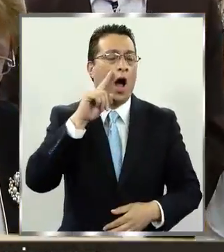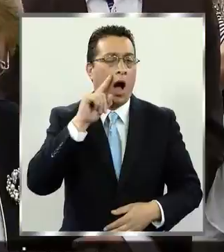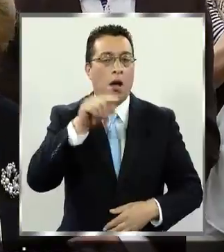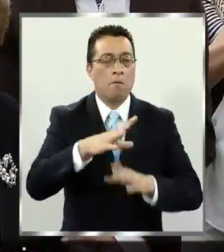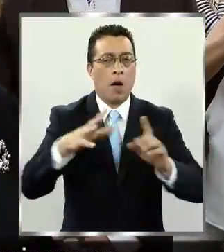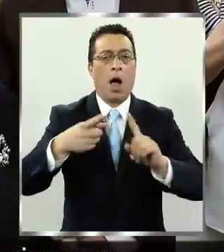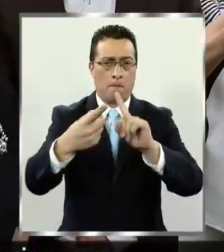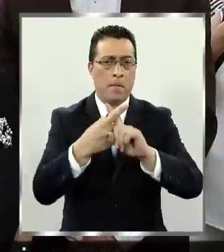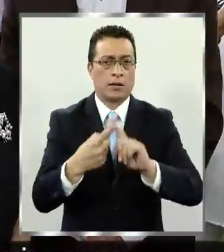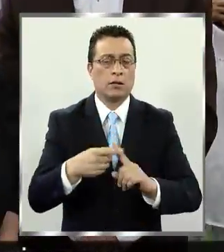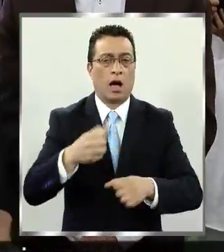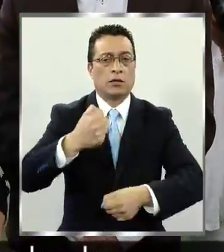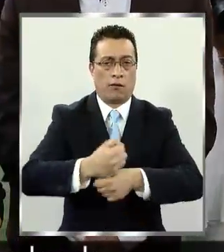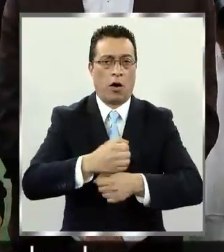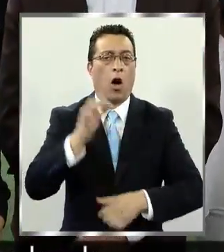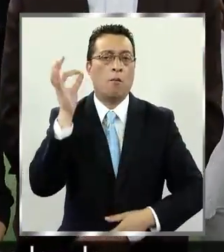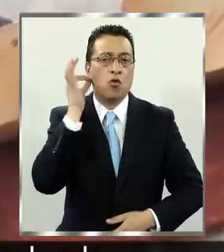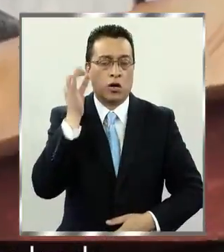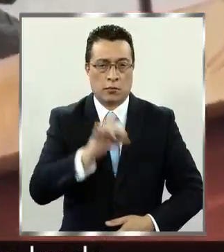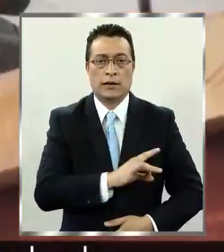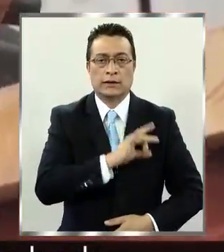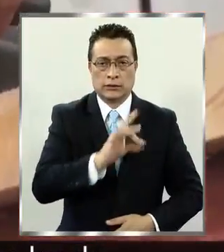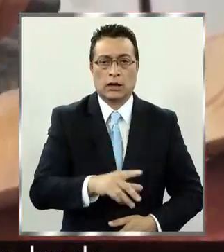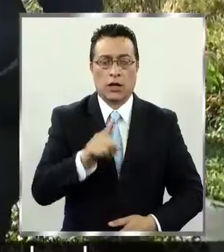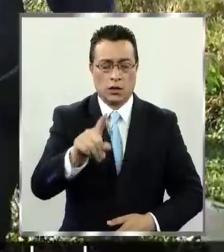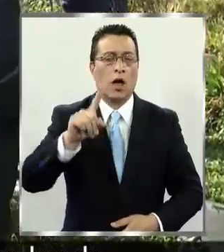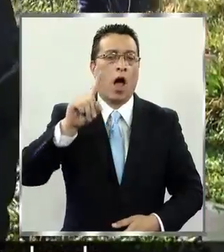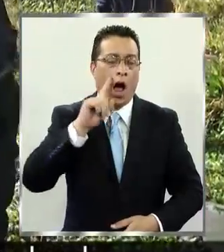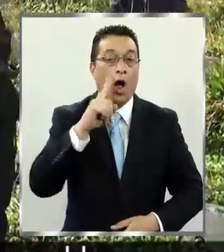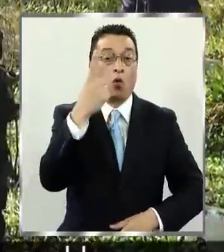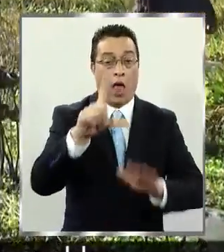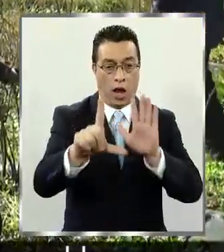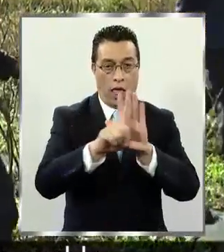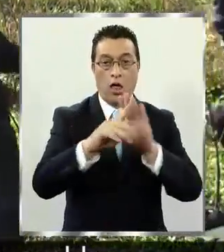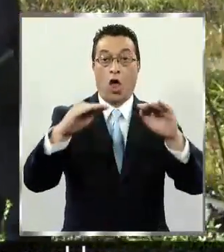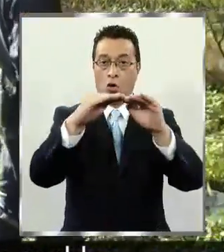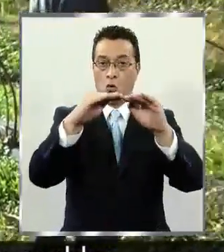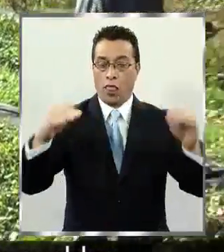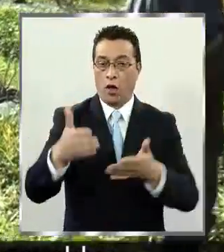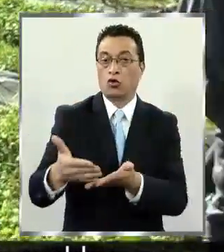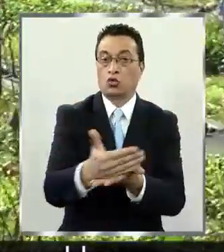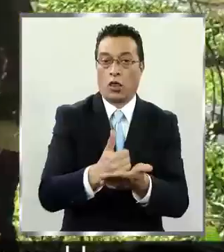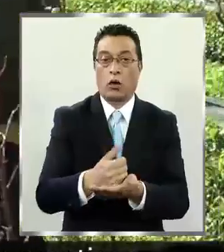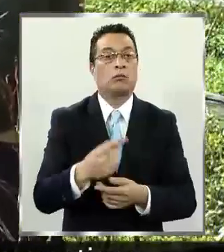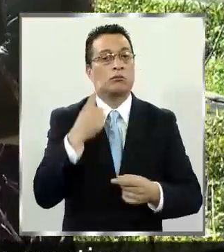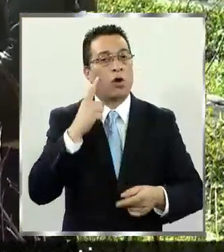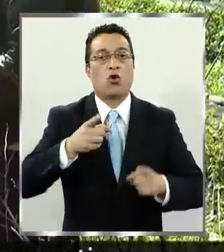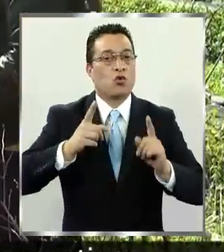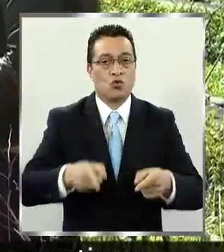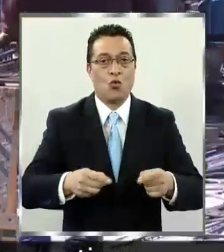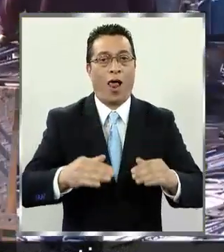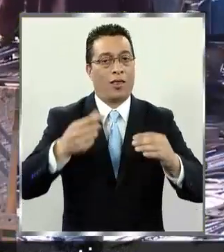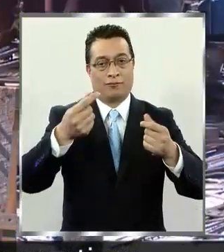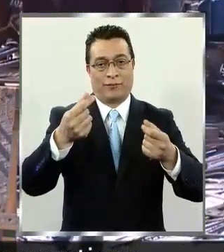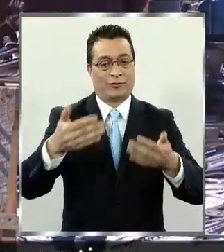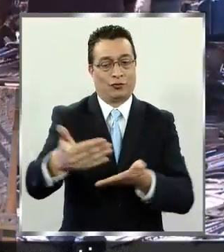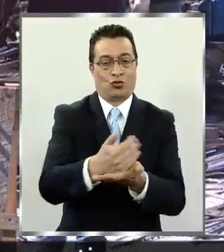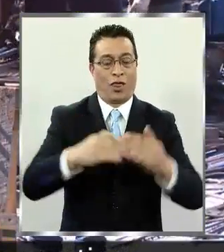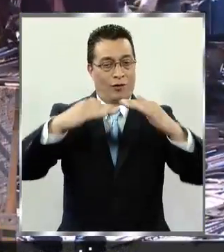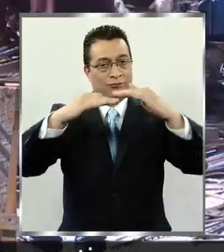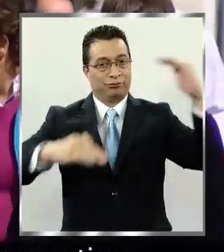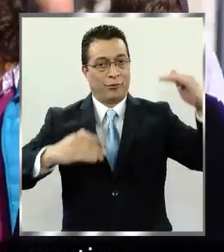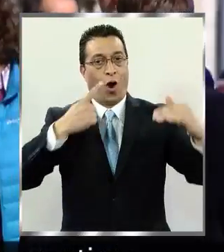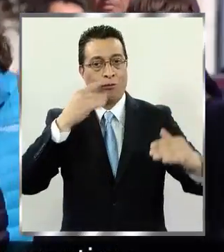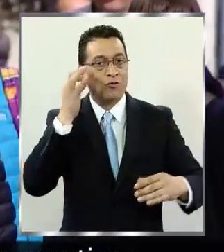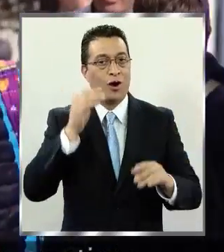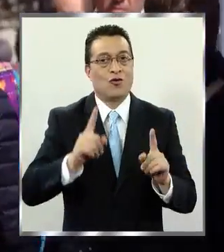participación laboral de las mujeres en nuestro país y que existe una ley de igualdad salarial, la brecha de sueldos entre hombres y mujeres aún